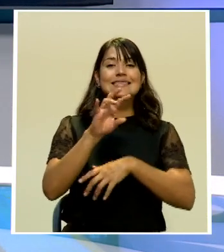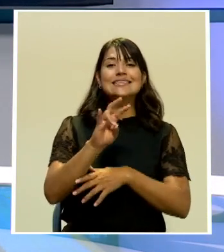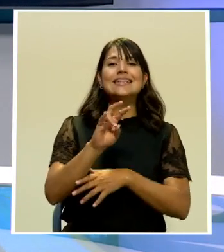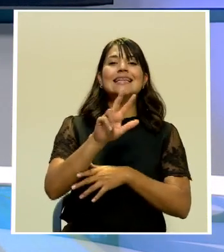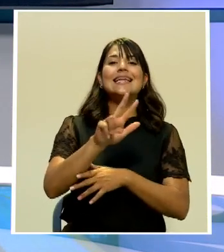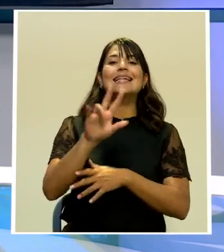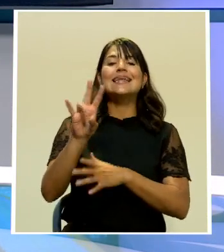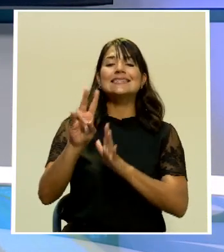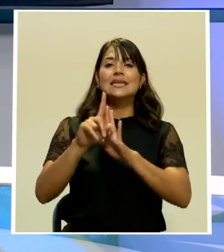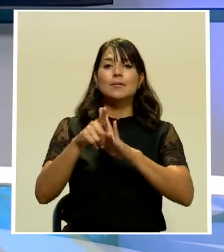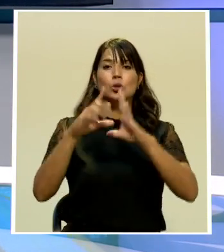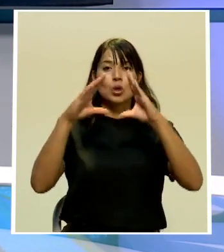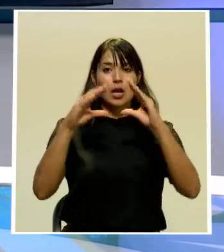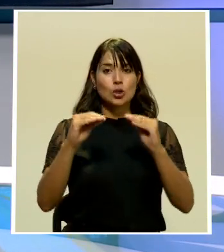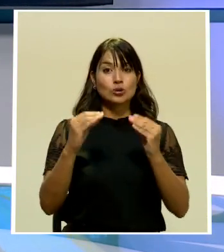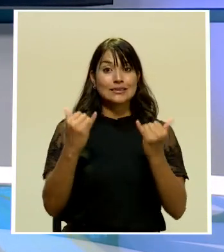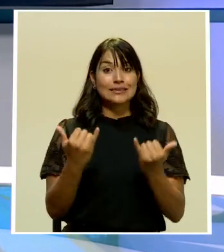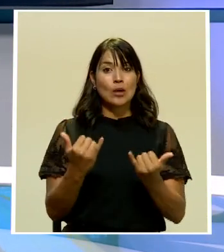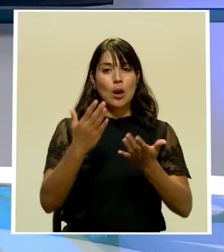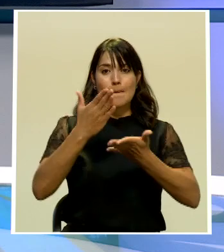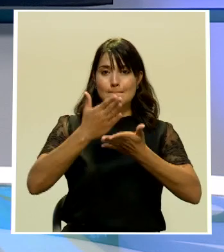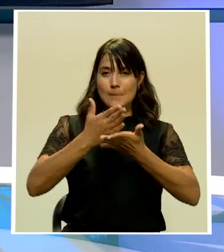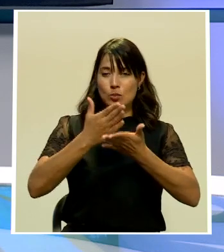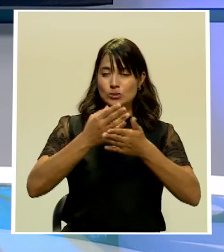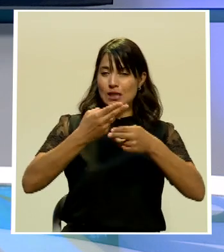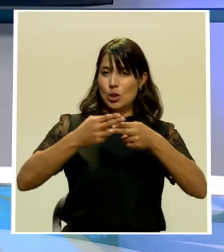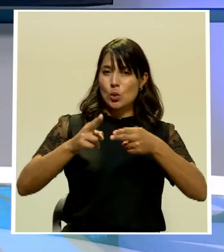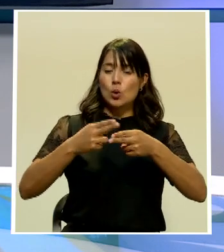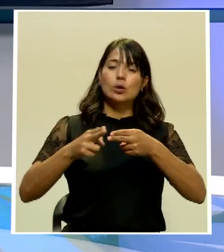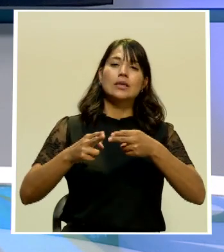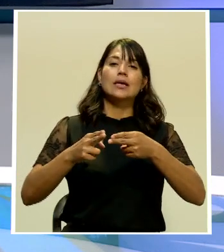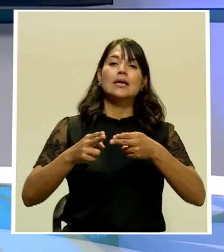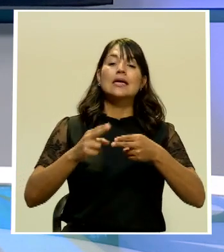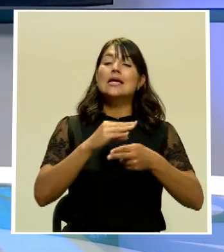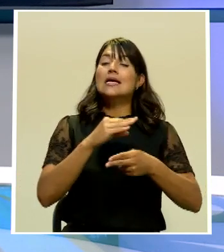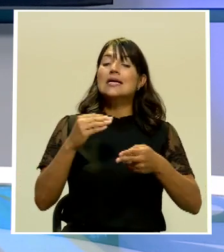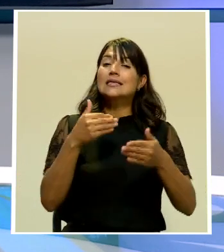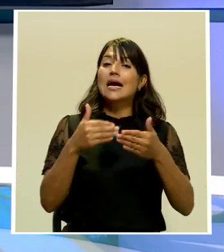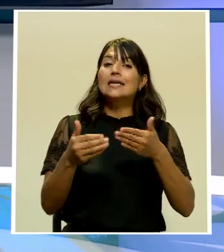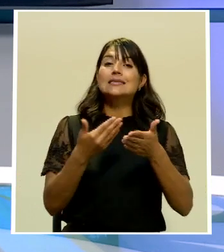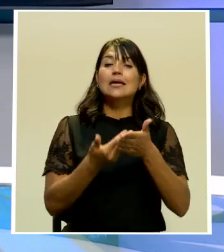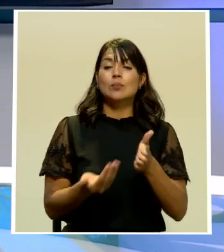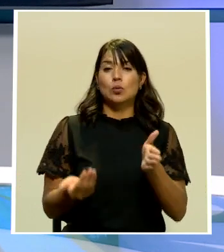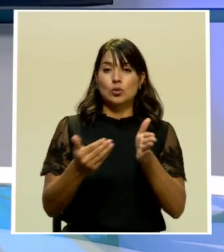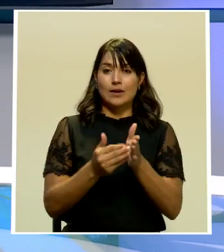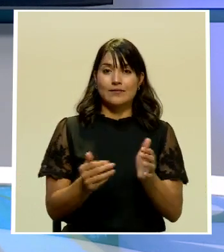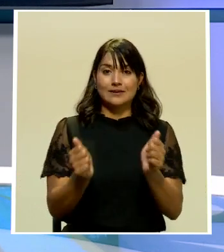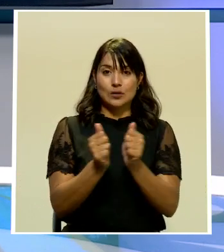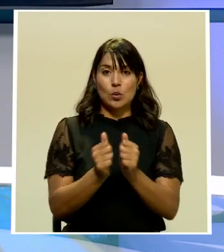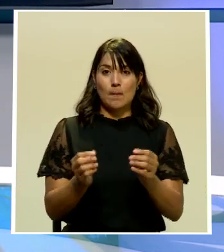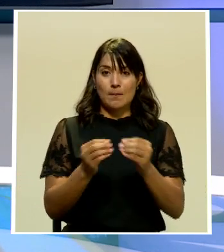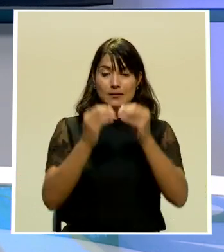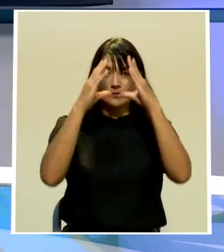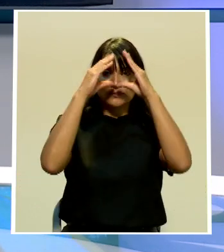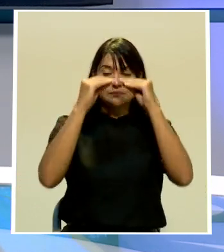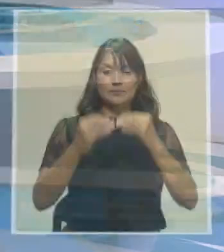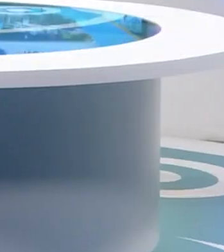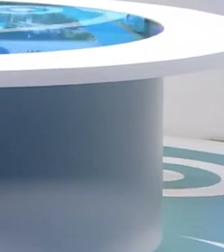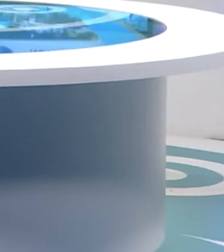con 37 minutos hacemos una breve pausa comercial y enseguida regresamos con más información